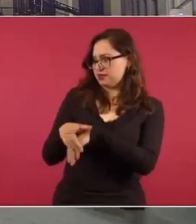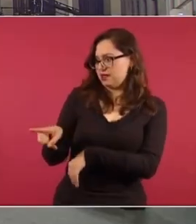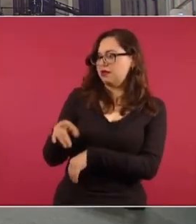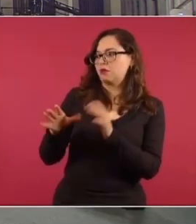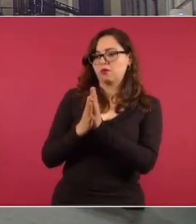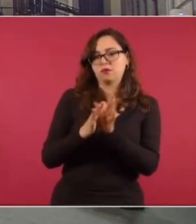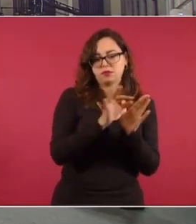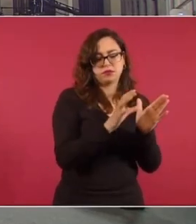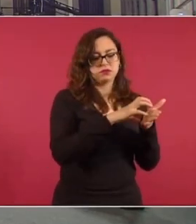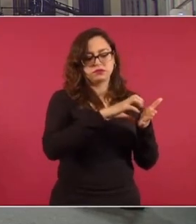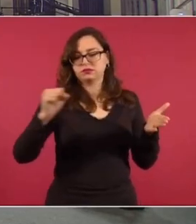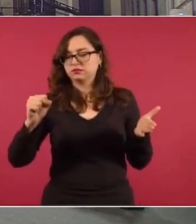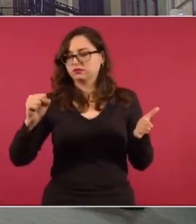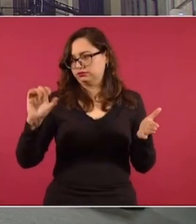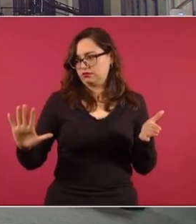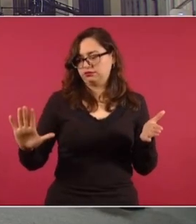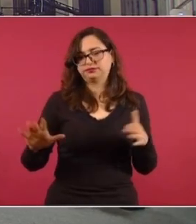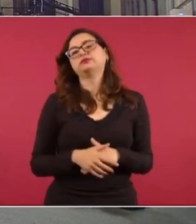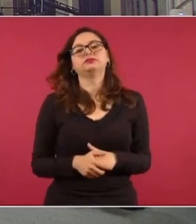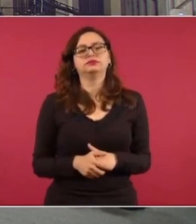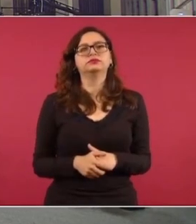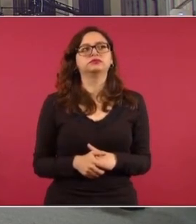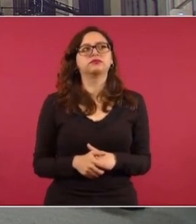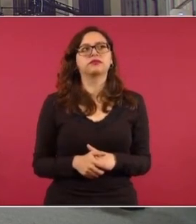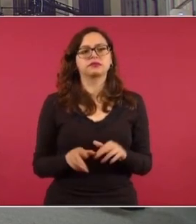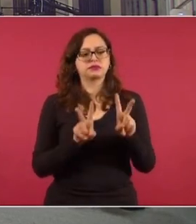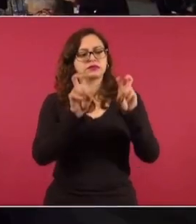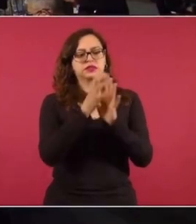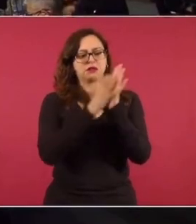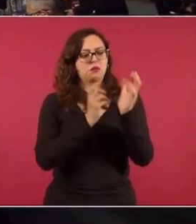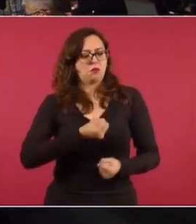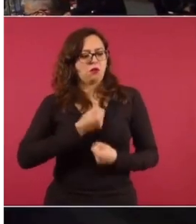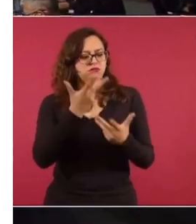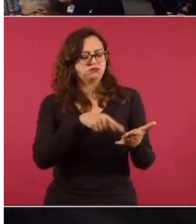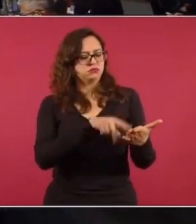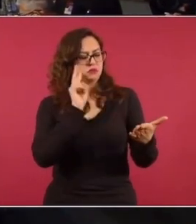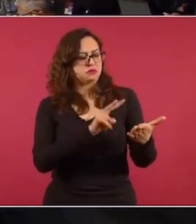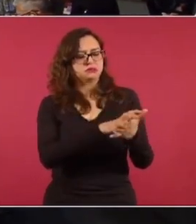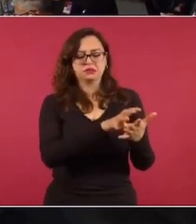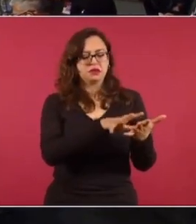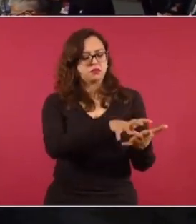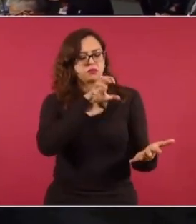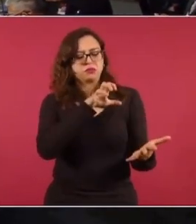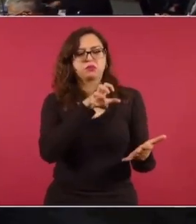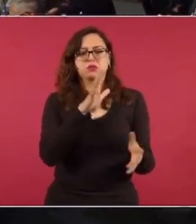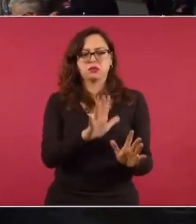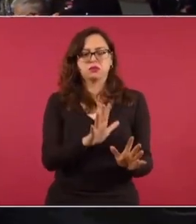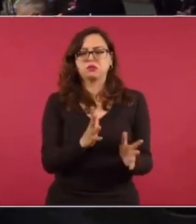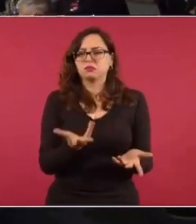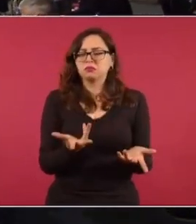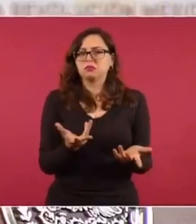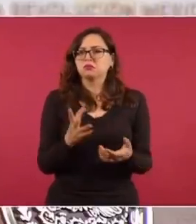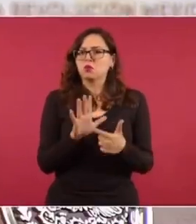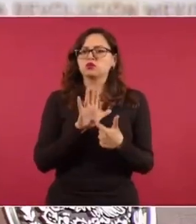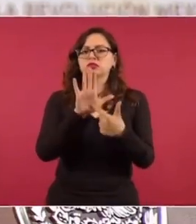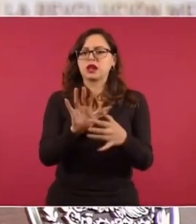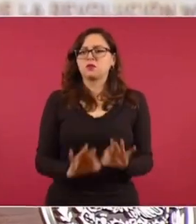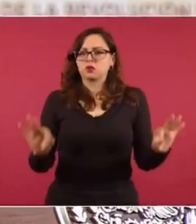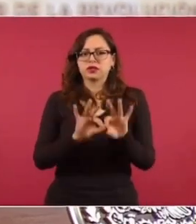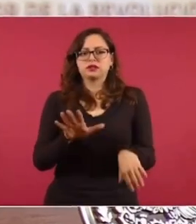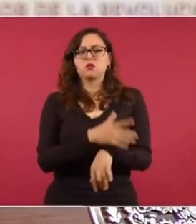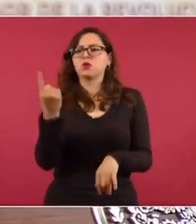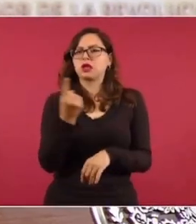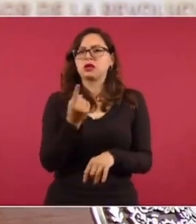texto de Sabina Berman que yo creo que resume bien lo que está sucediendo. Podemos estar de acuerdo o no, pero